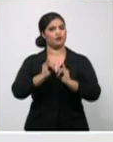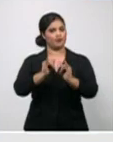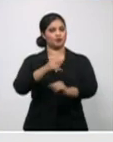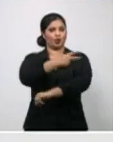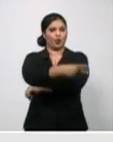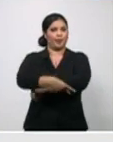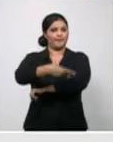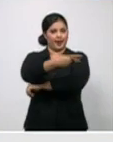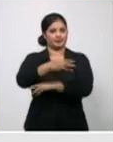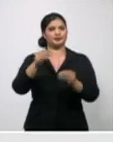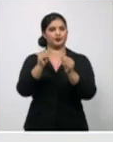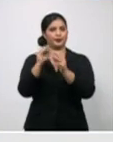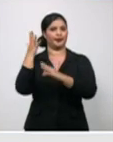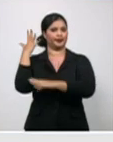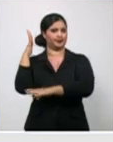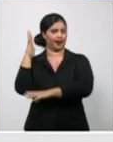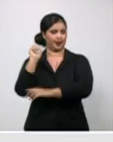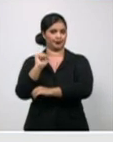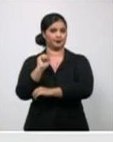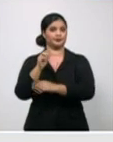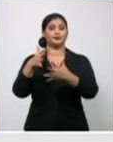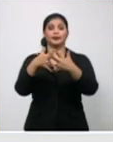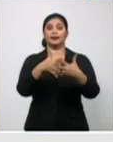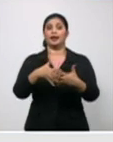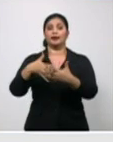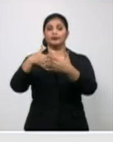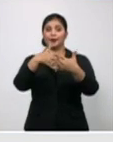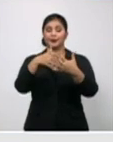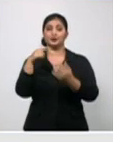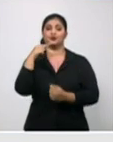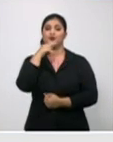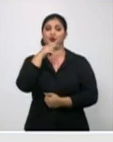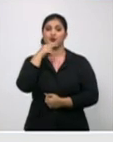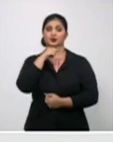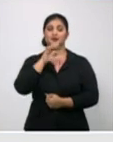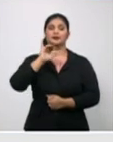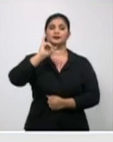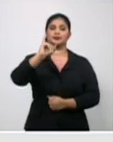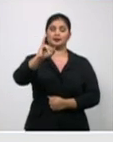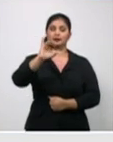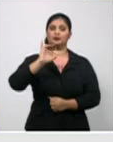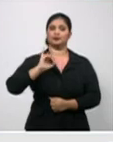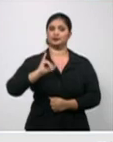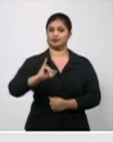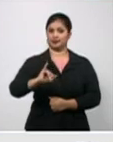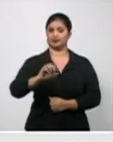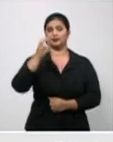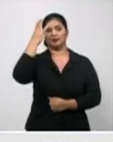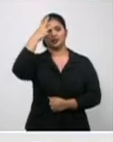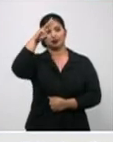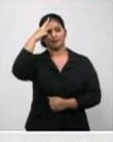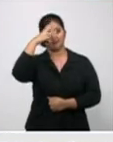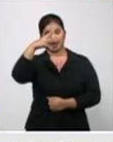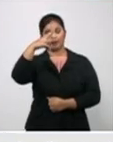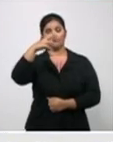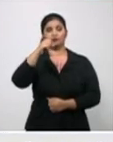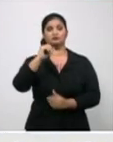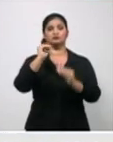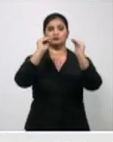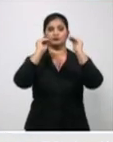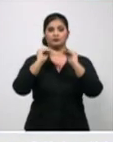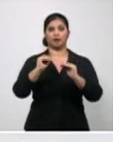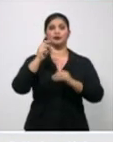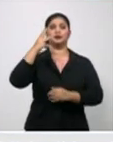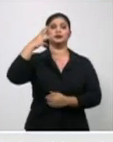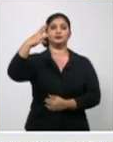y de Rusia, seis de cada uno. De México y Jamaica, tres de cada uno. De